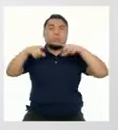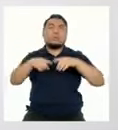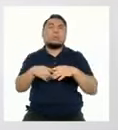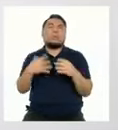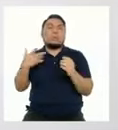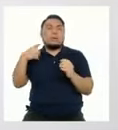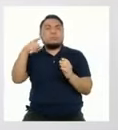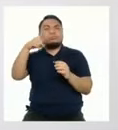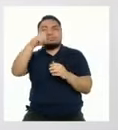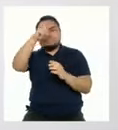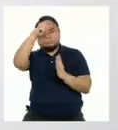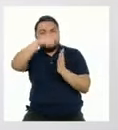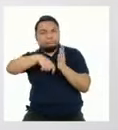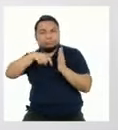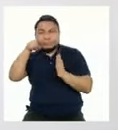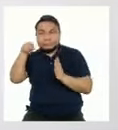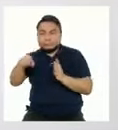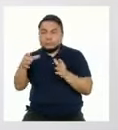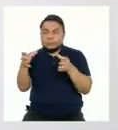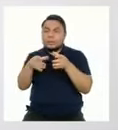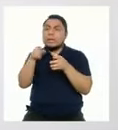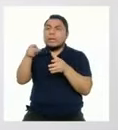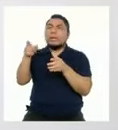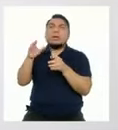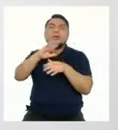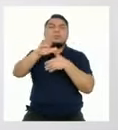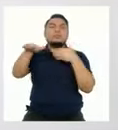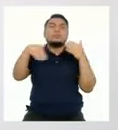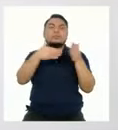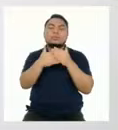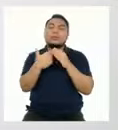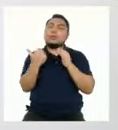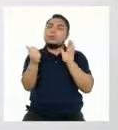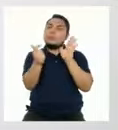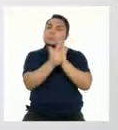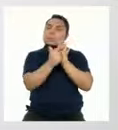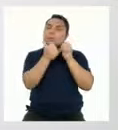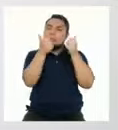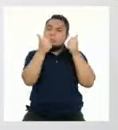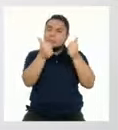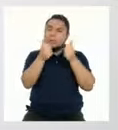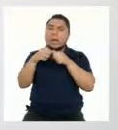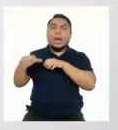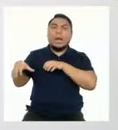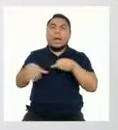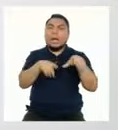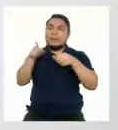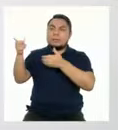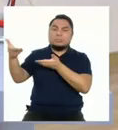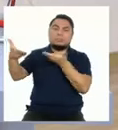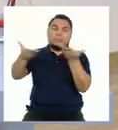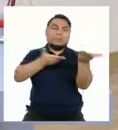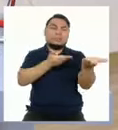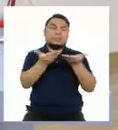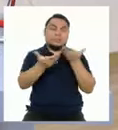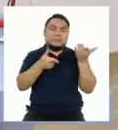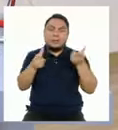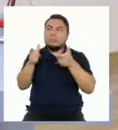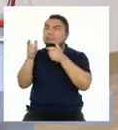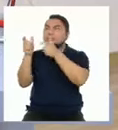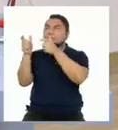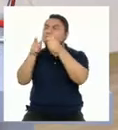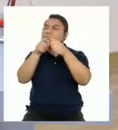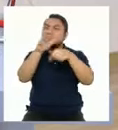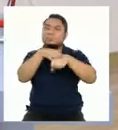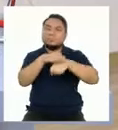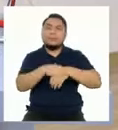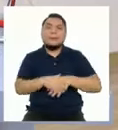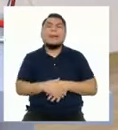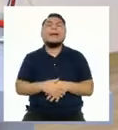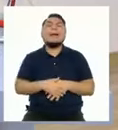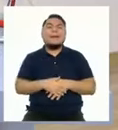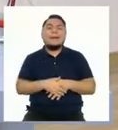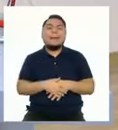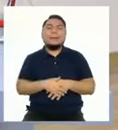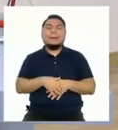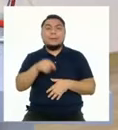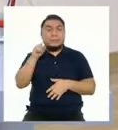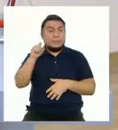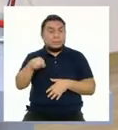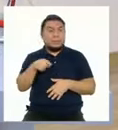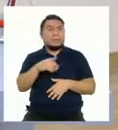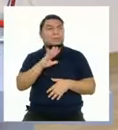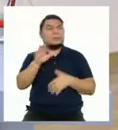hidrocarburos y minero cumplan las disposiciones legales de las actividades que desarrollan. ¿Entre estas